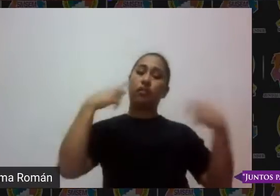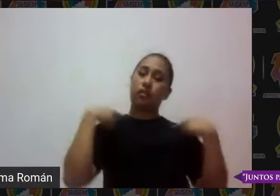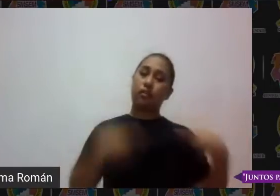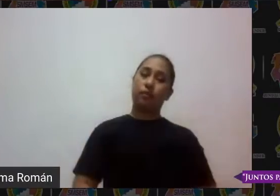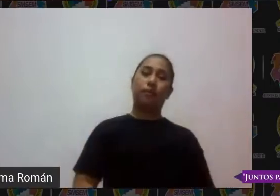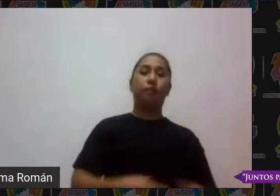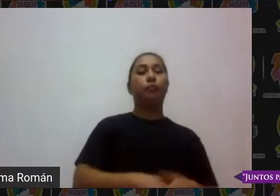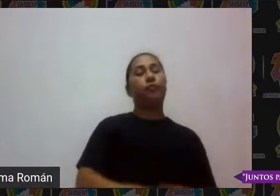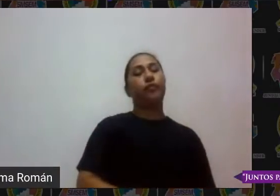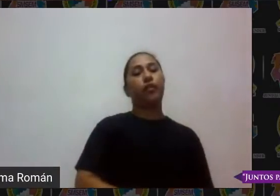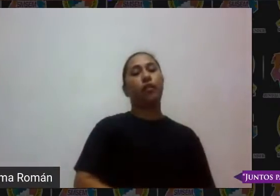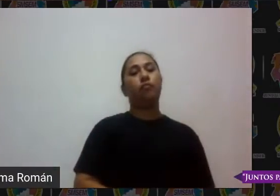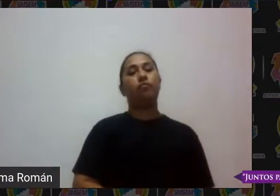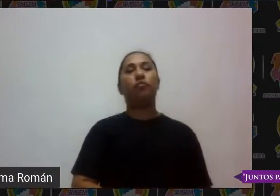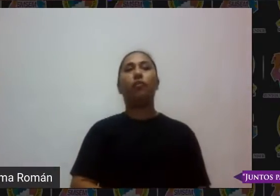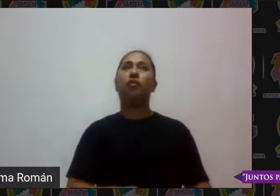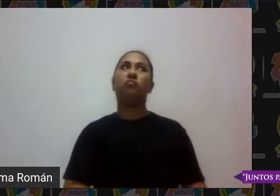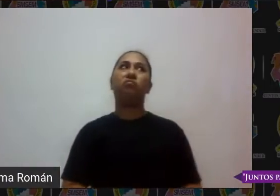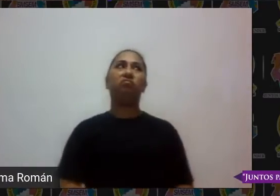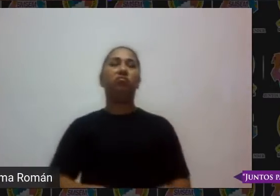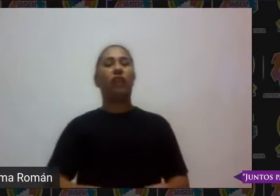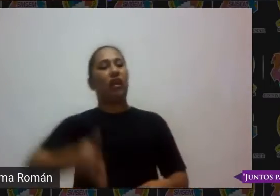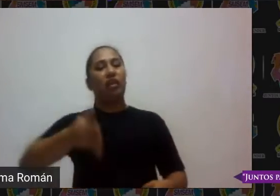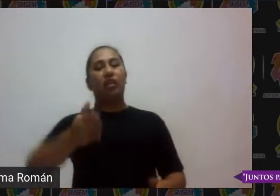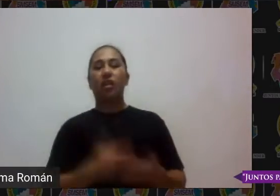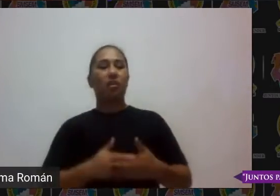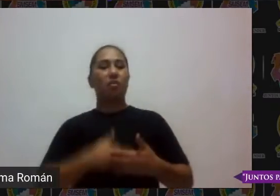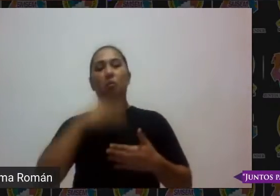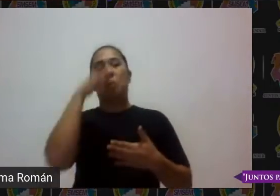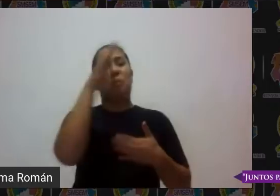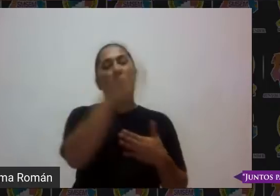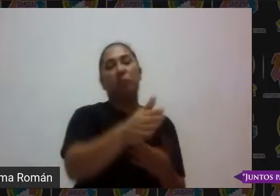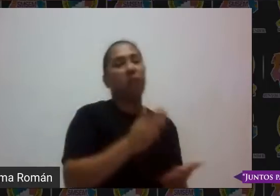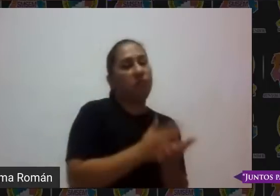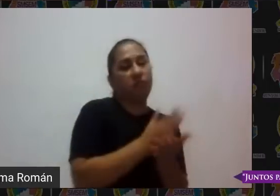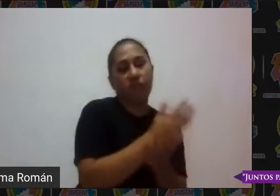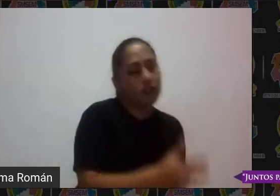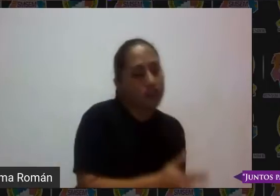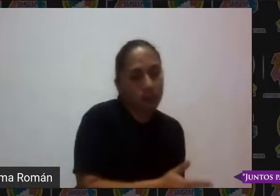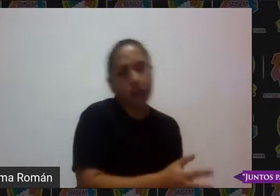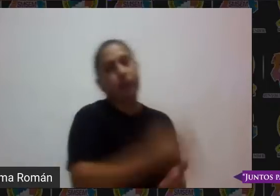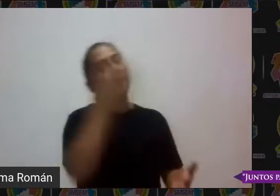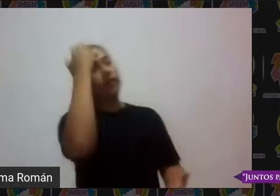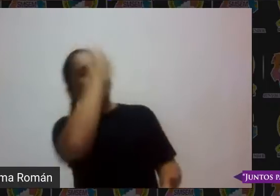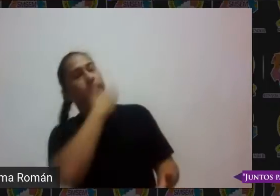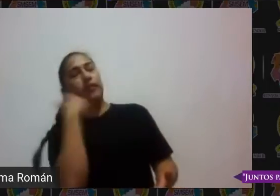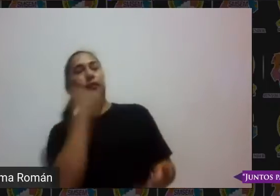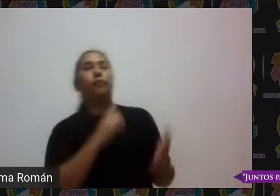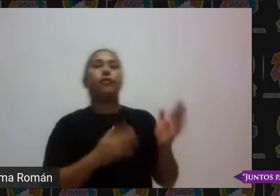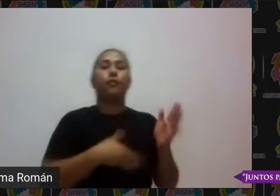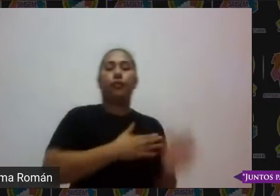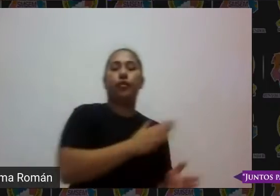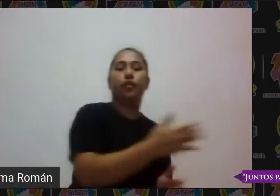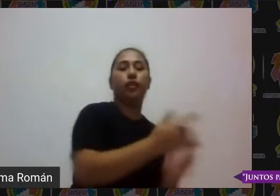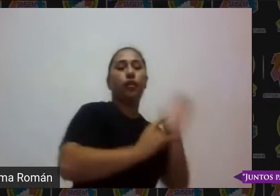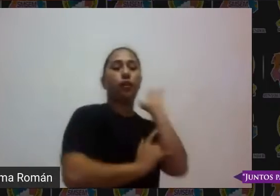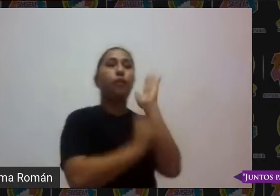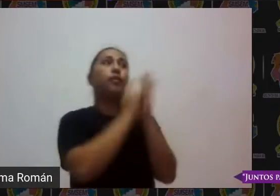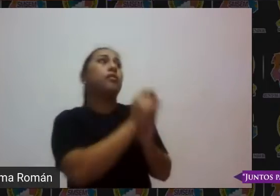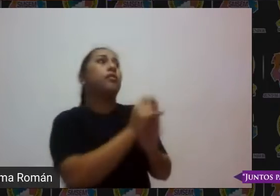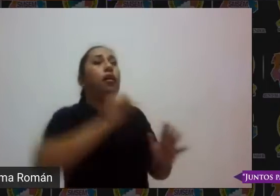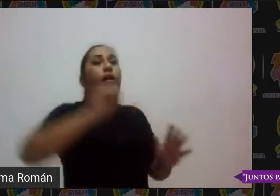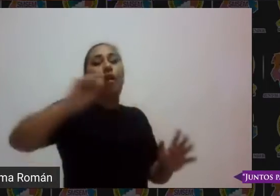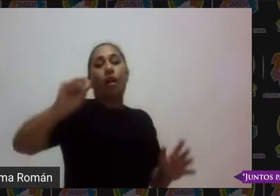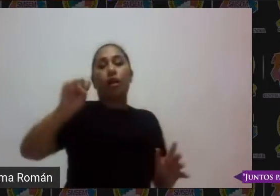alguien que reprobó el examen porque no pesecito que no podía preparar largo entonces la cep se entera y